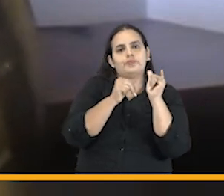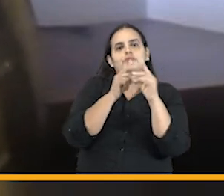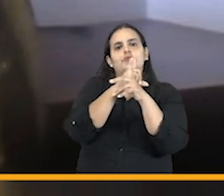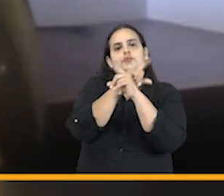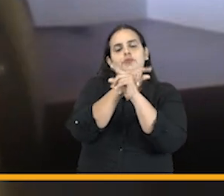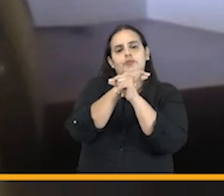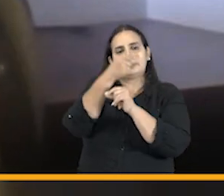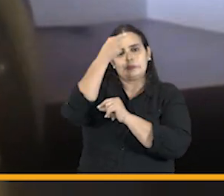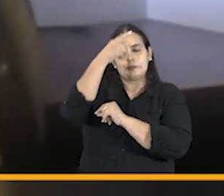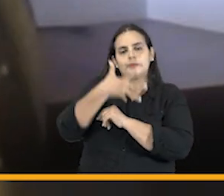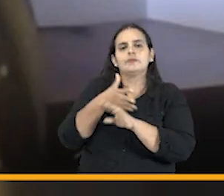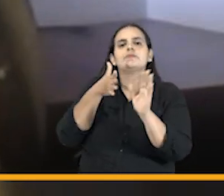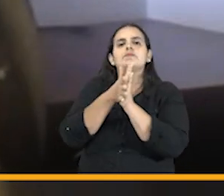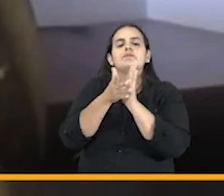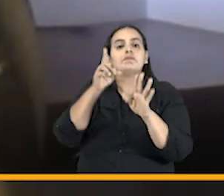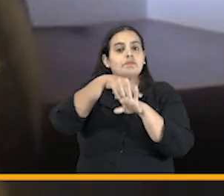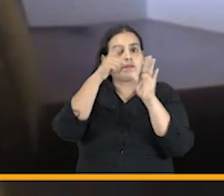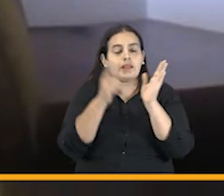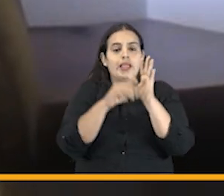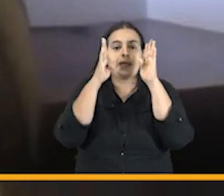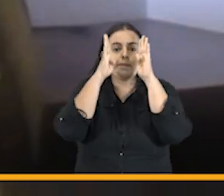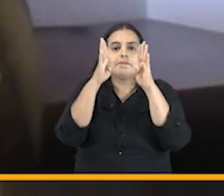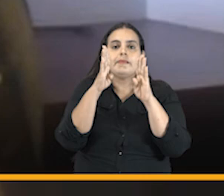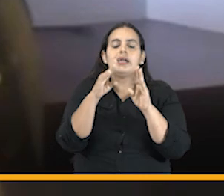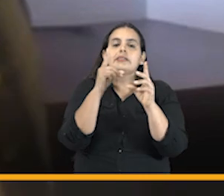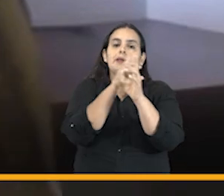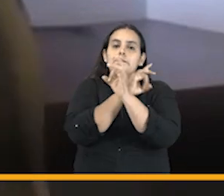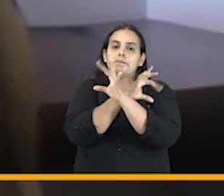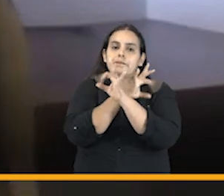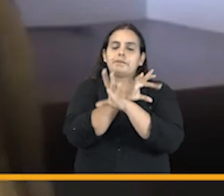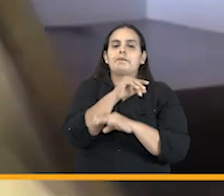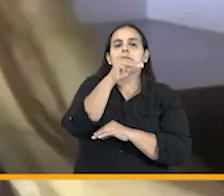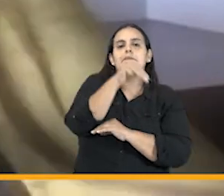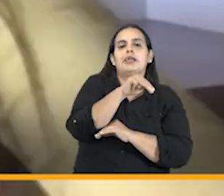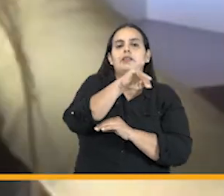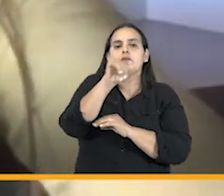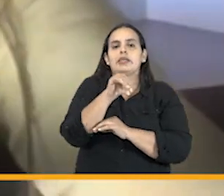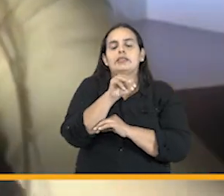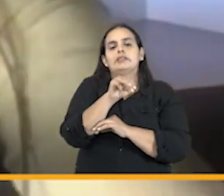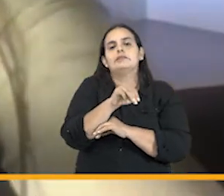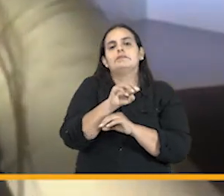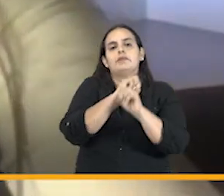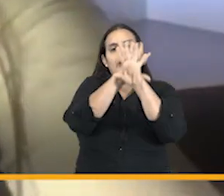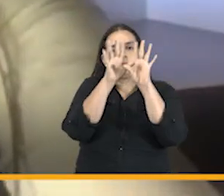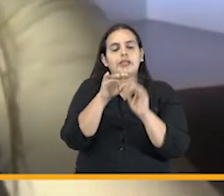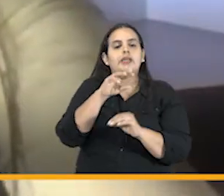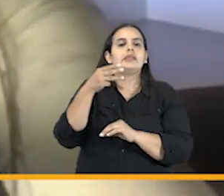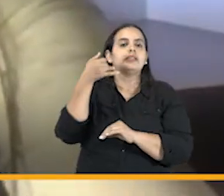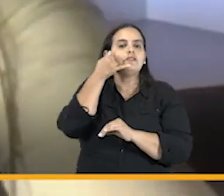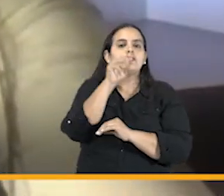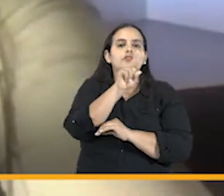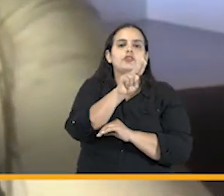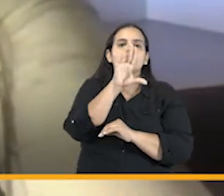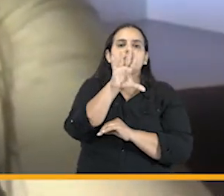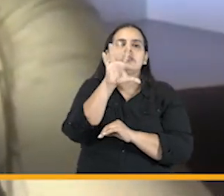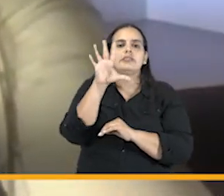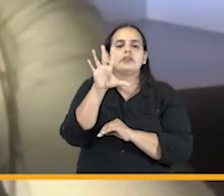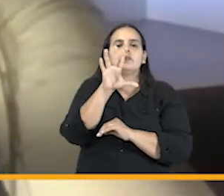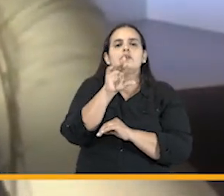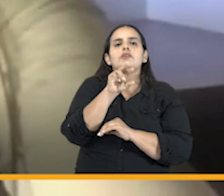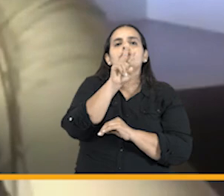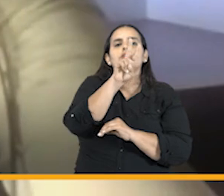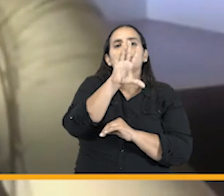y linkedin chat de atención martes y jueves de 9 a 11 de la mañana teléfono 255 89